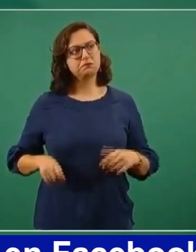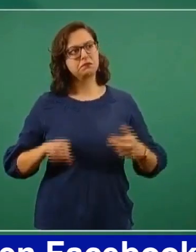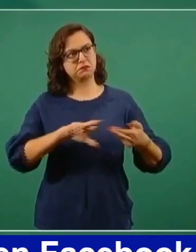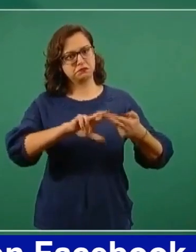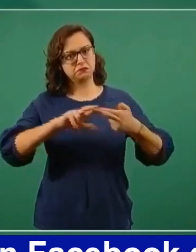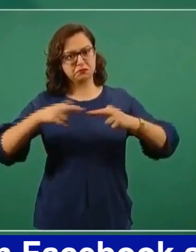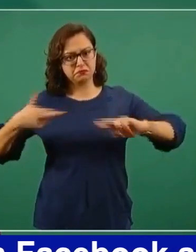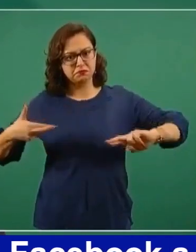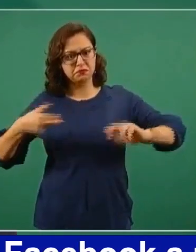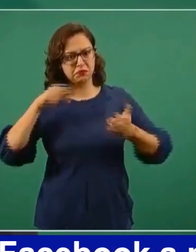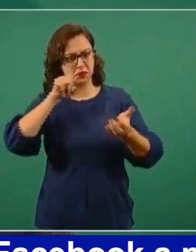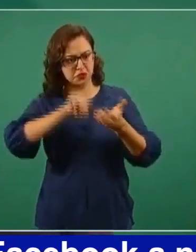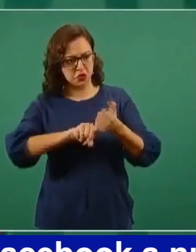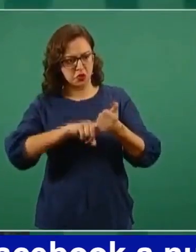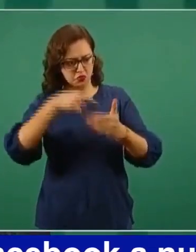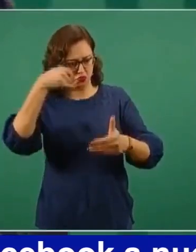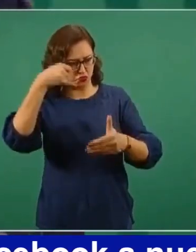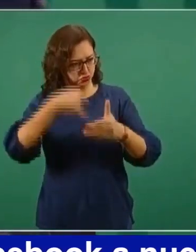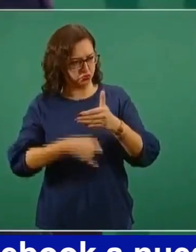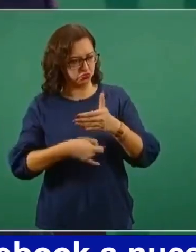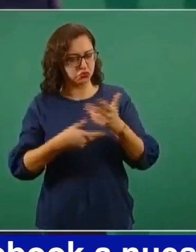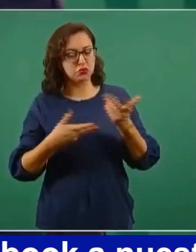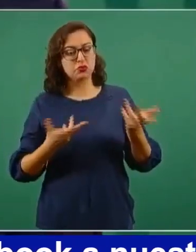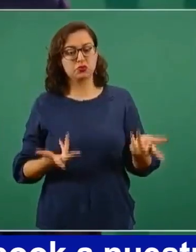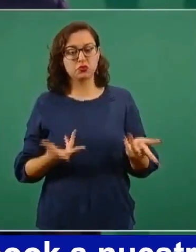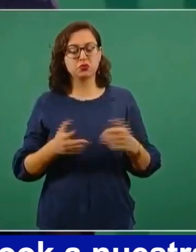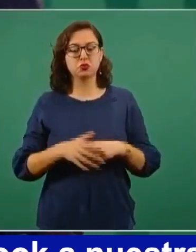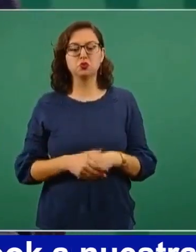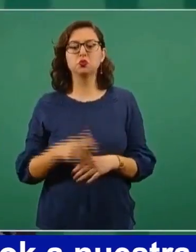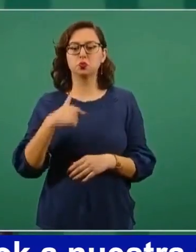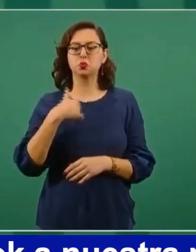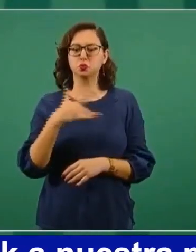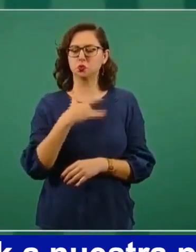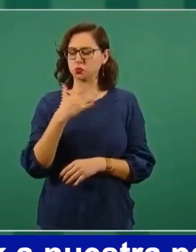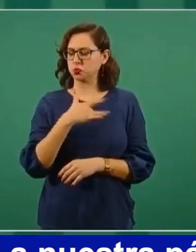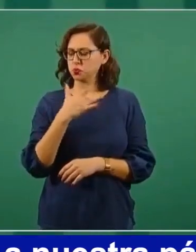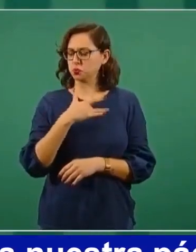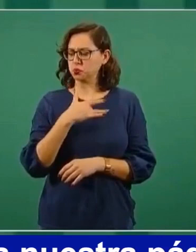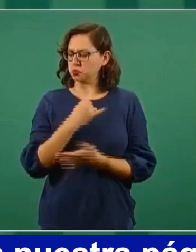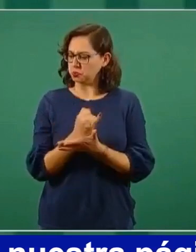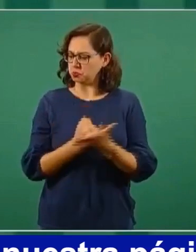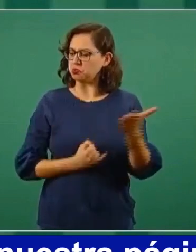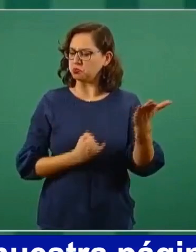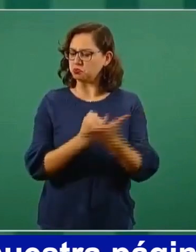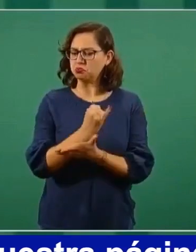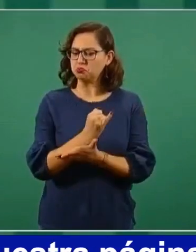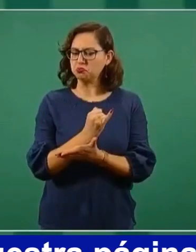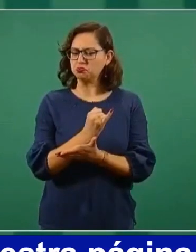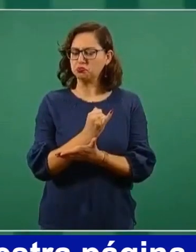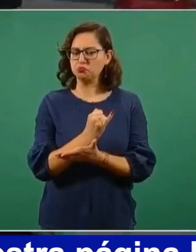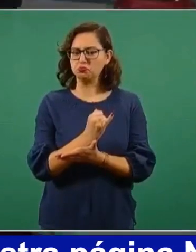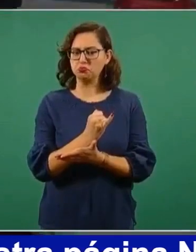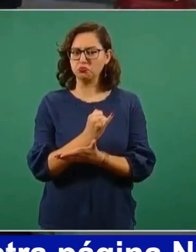he decidido, y tú vas a ser el que